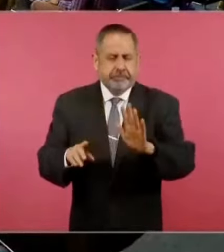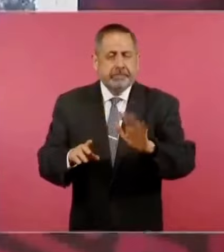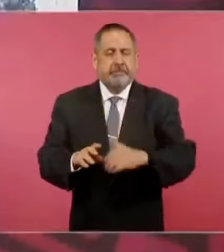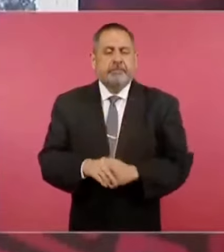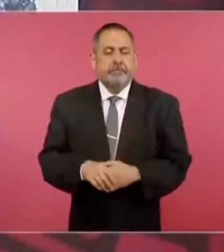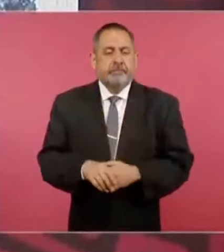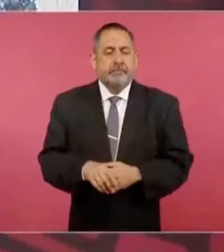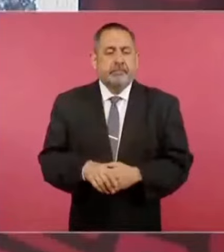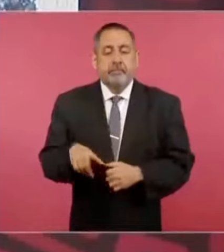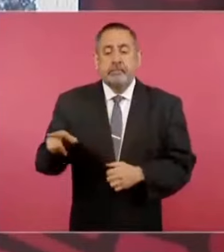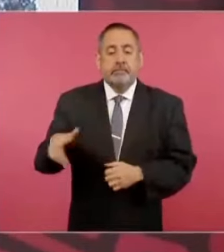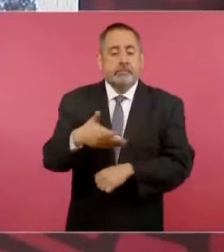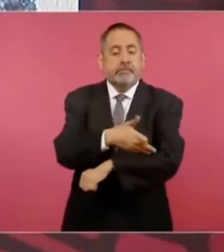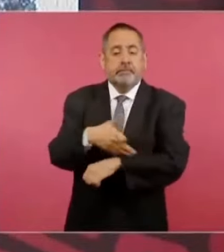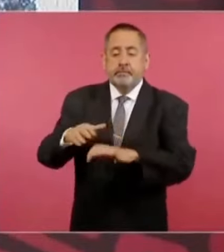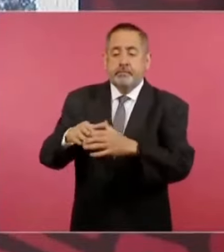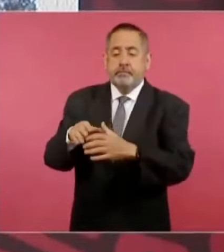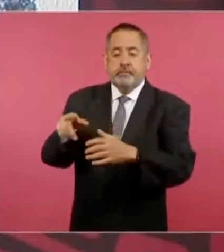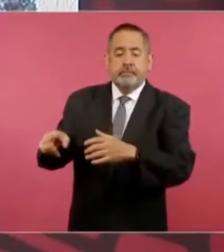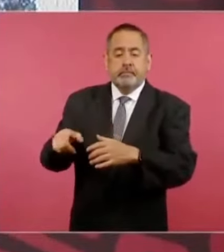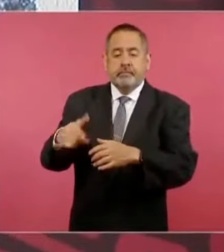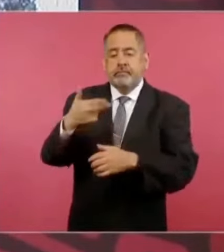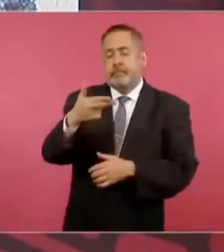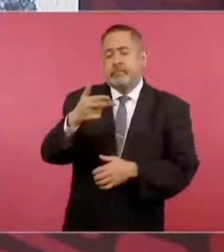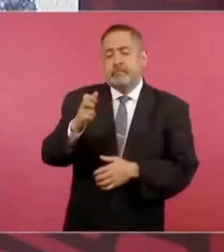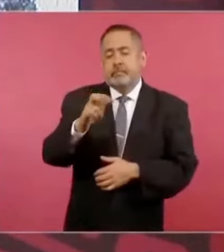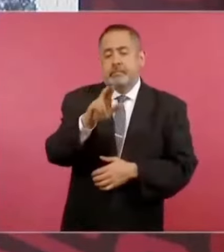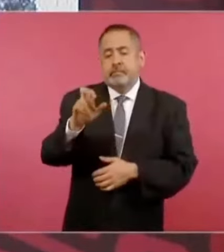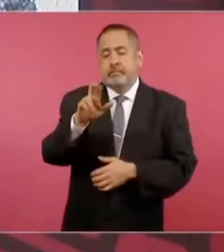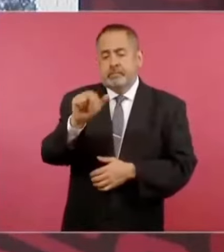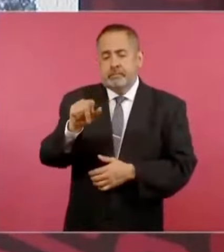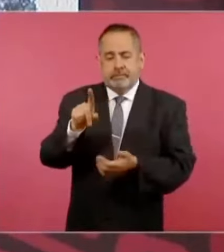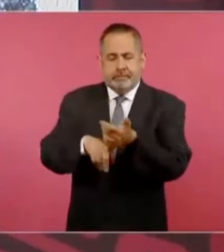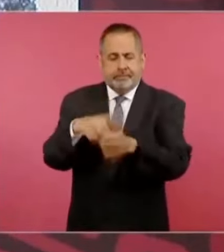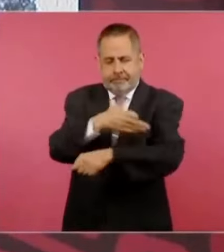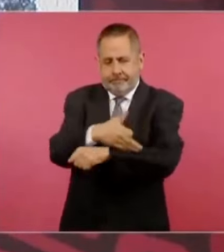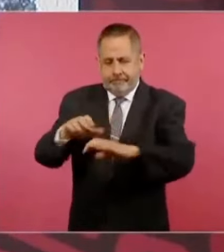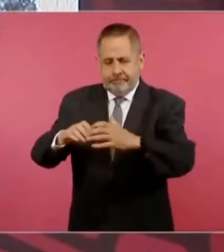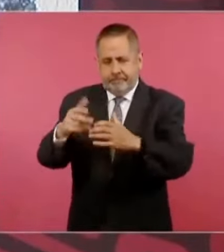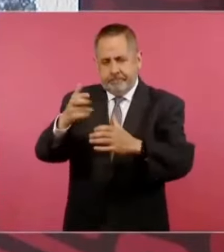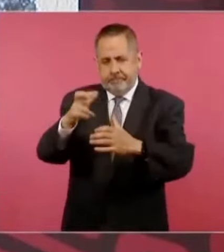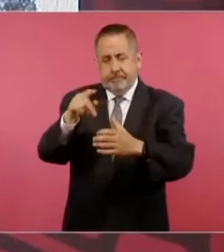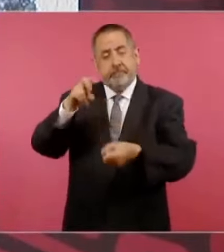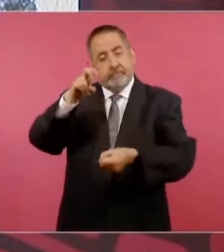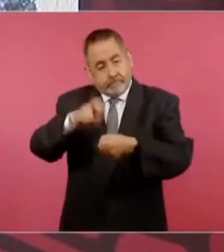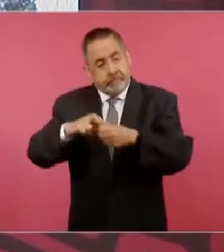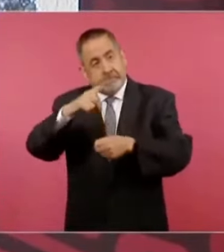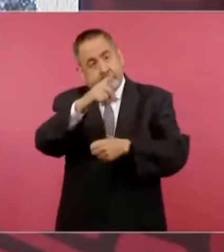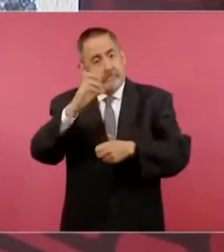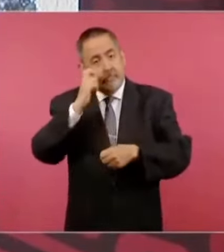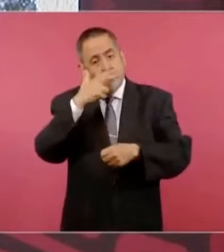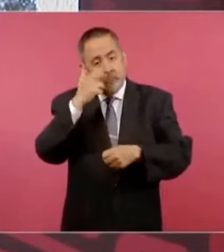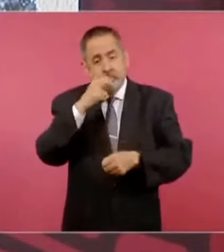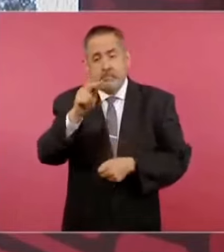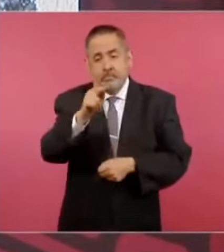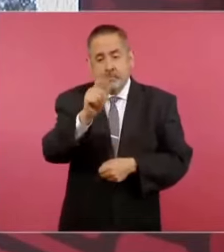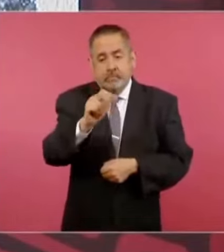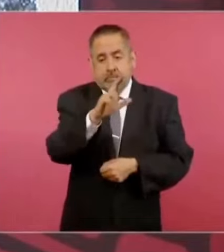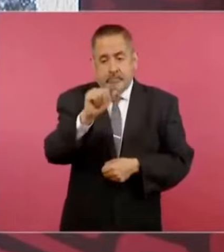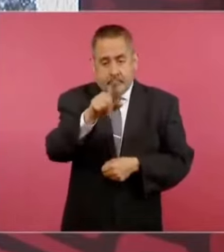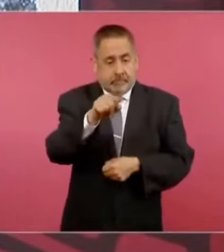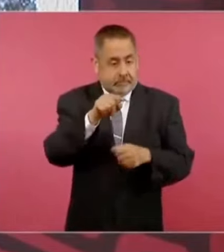un familiar de los Herrera, de Parral, que tuvieron problemas con Villa,